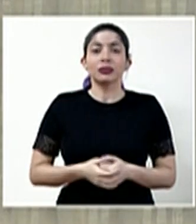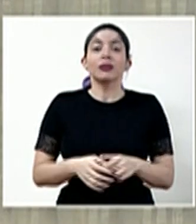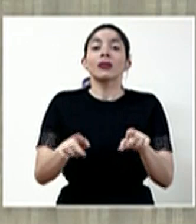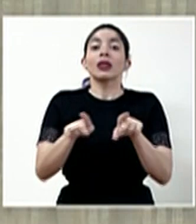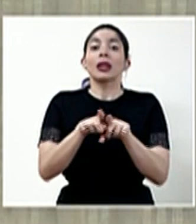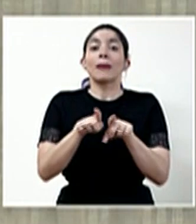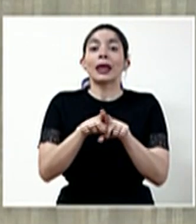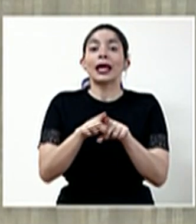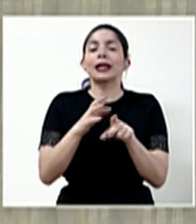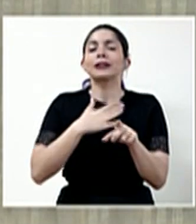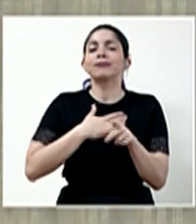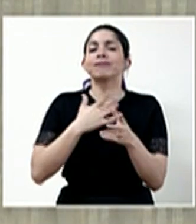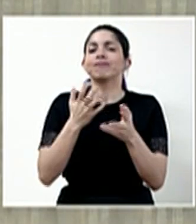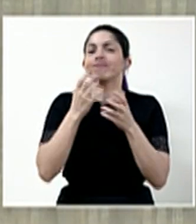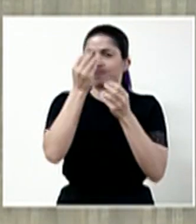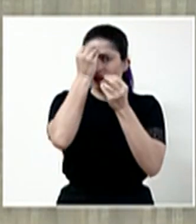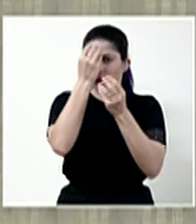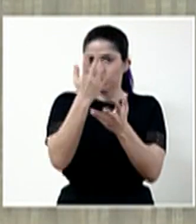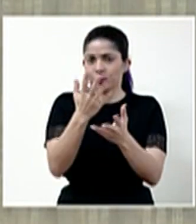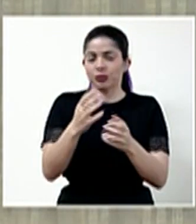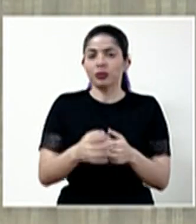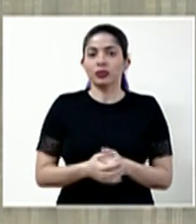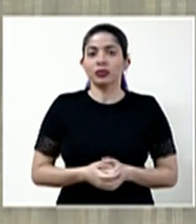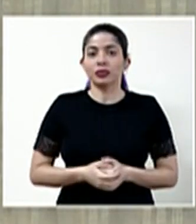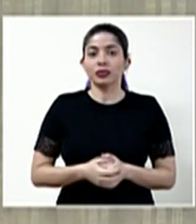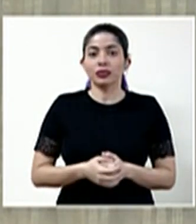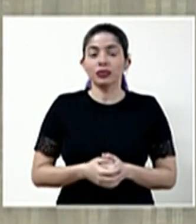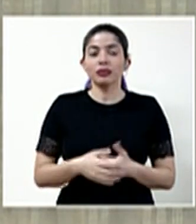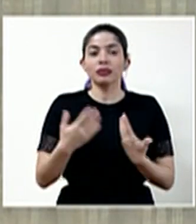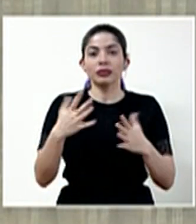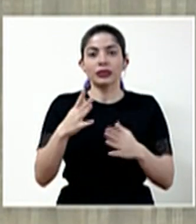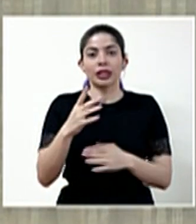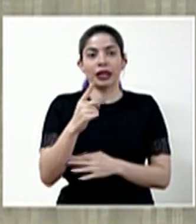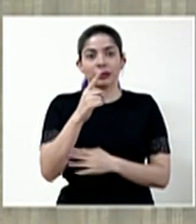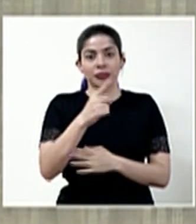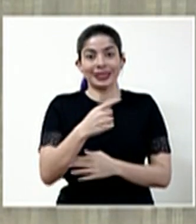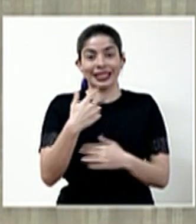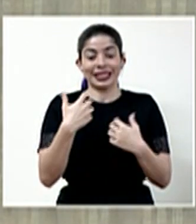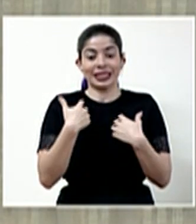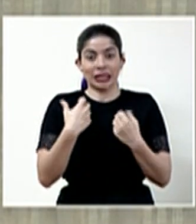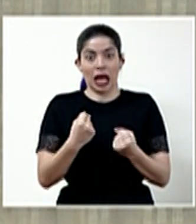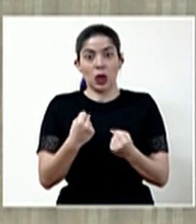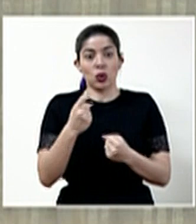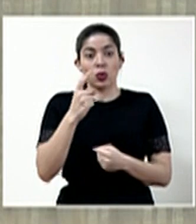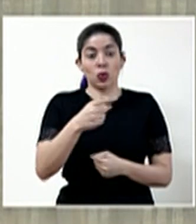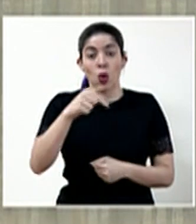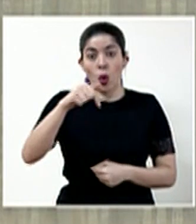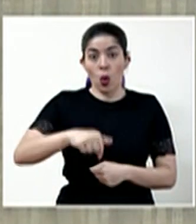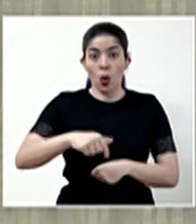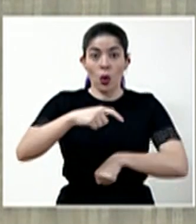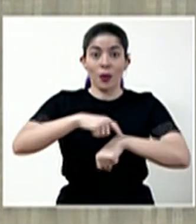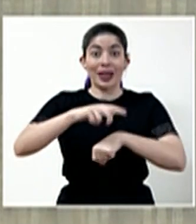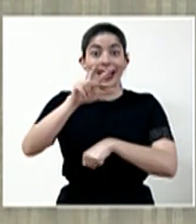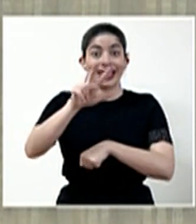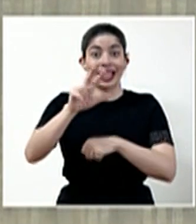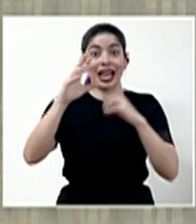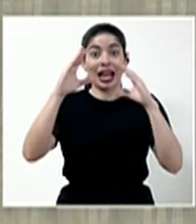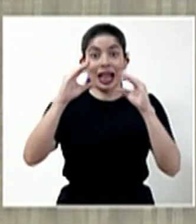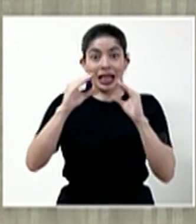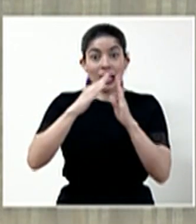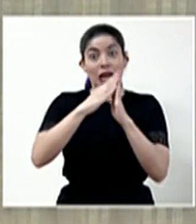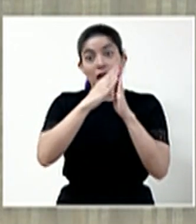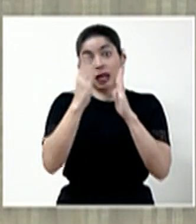También quiero informar que hemos instruido, salud, que a partir de hoy a las 3 de la tarde será